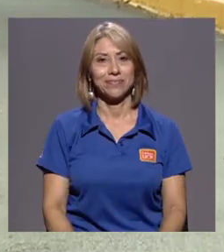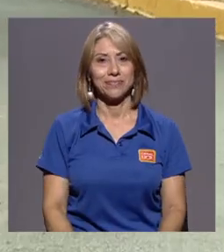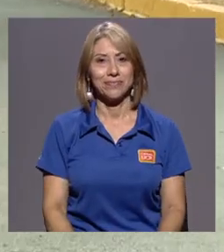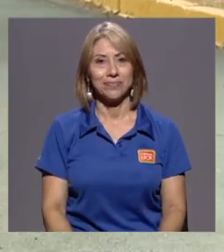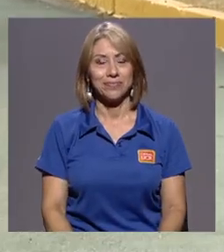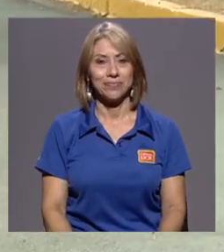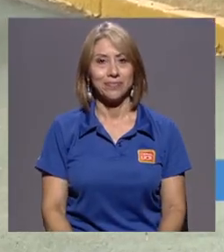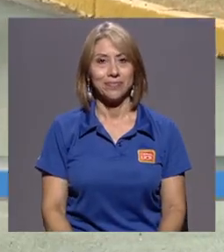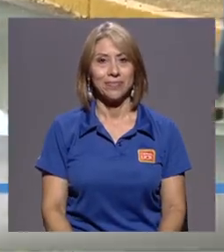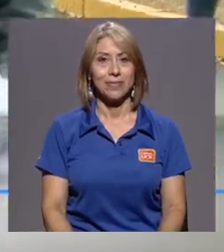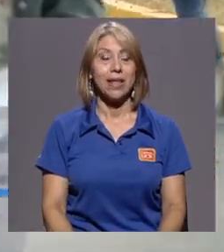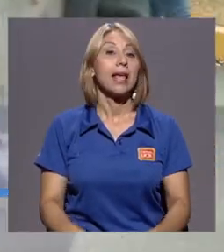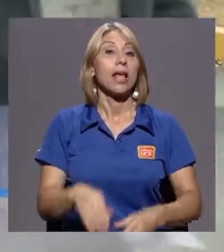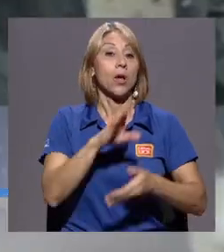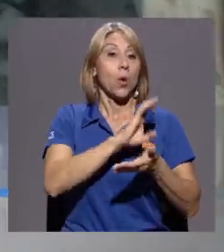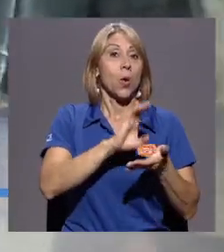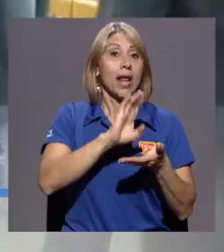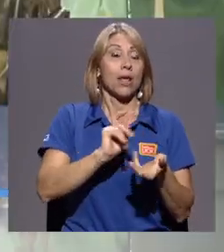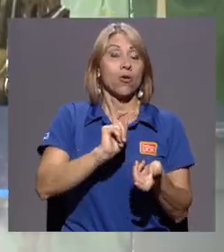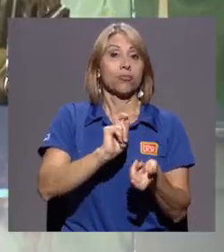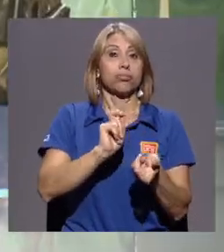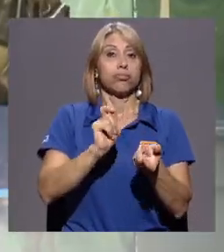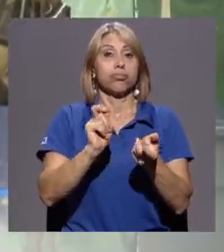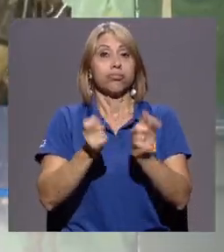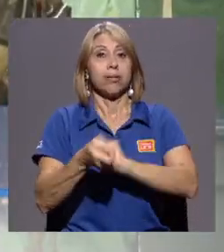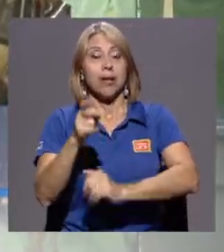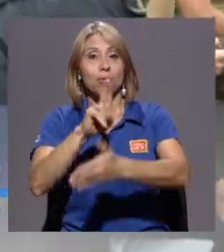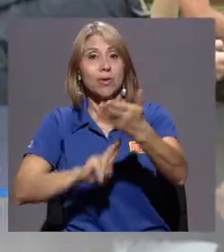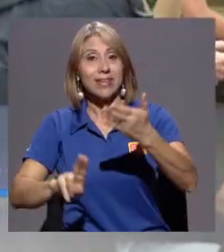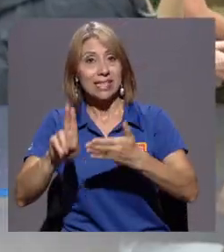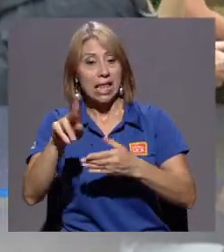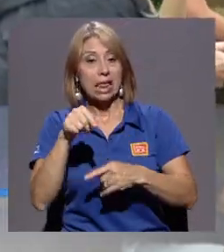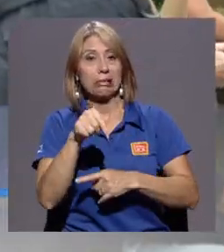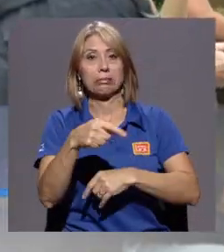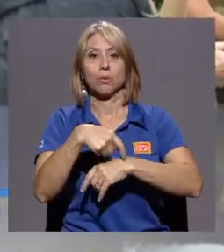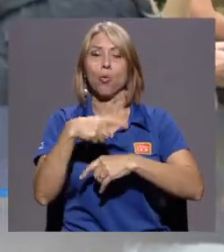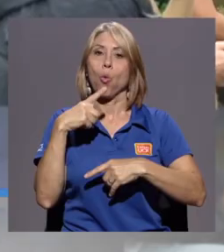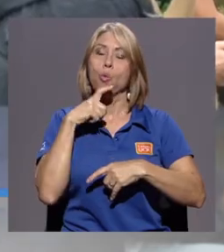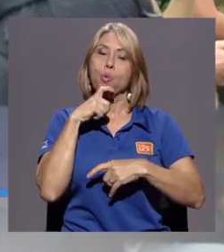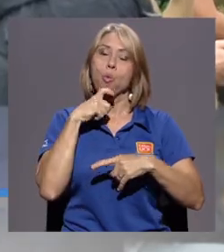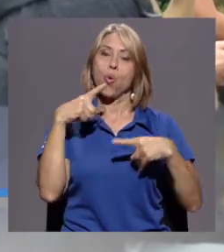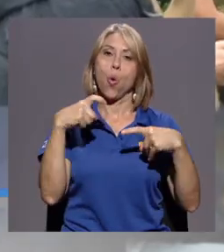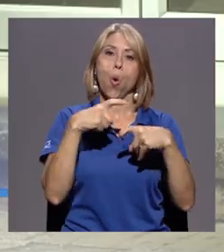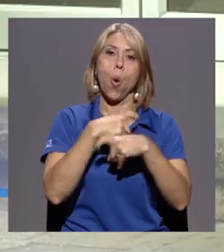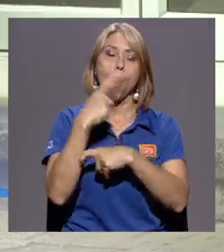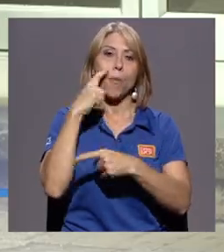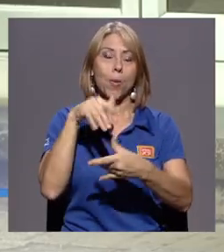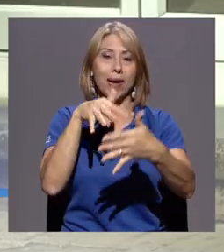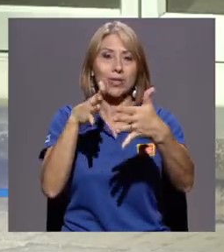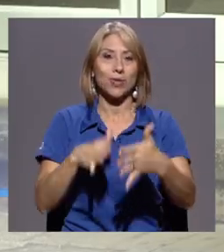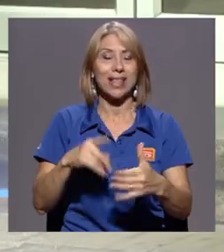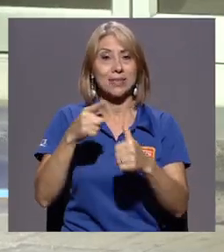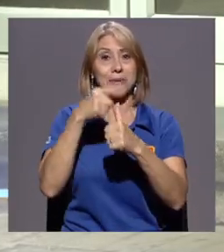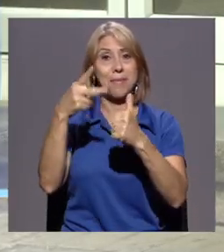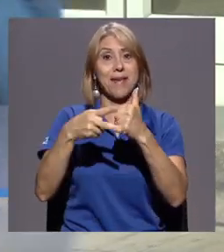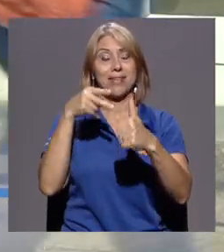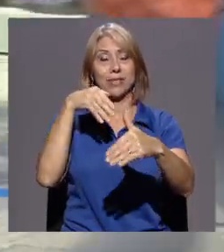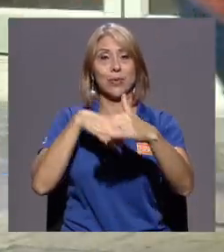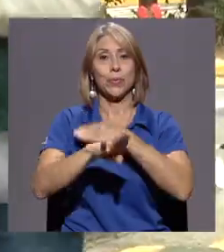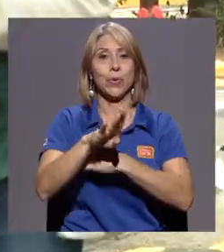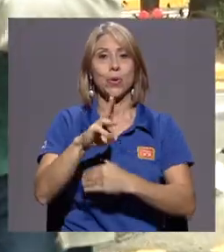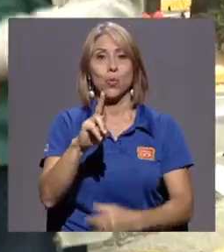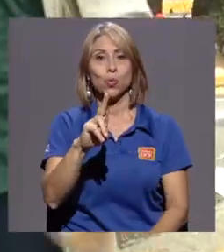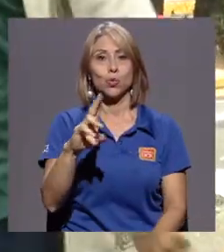La transición del colegio a la universidad suele ser compleja para muchos estudiantes de primer ingreso de la UCR.